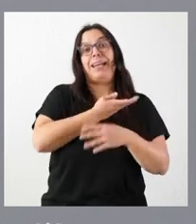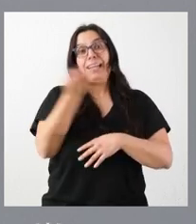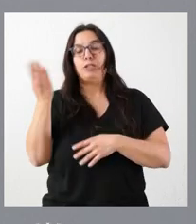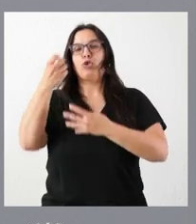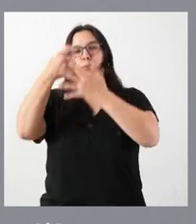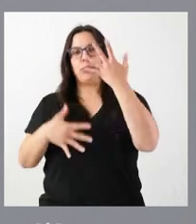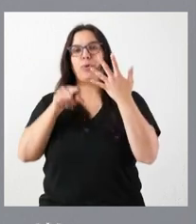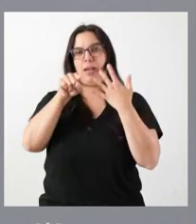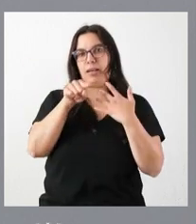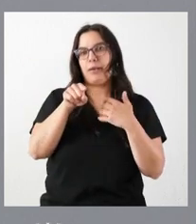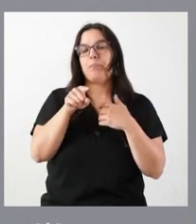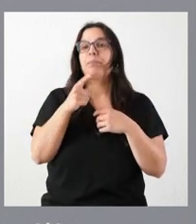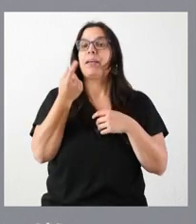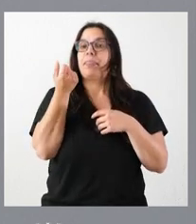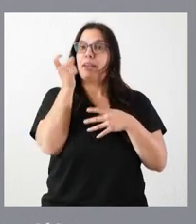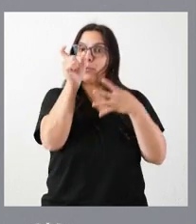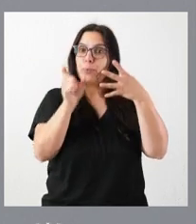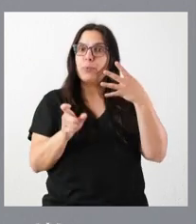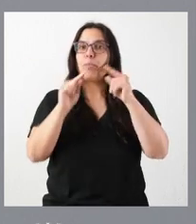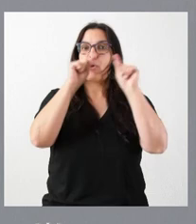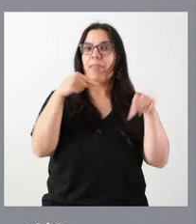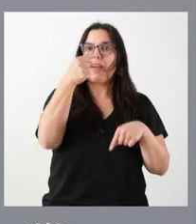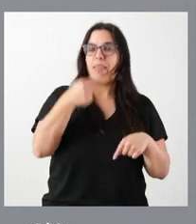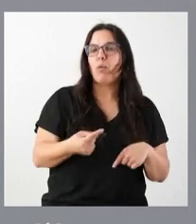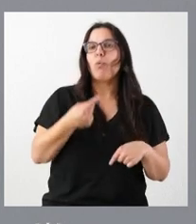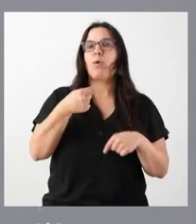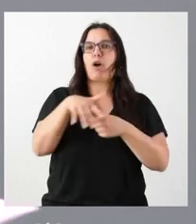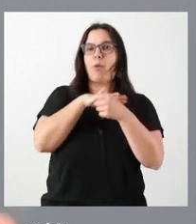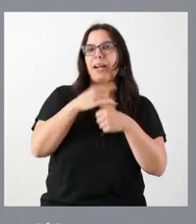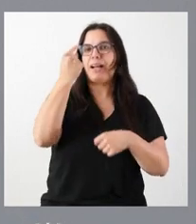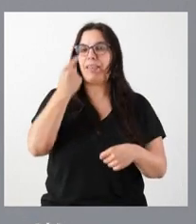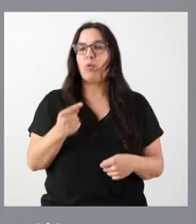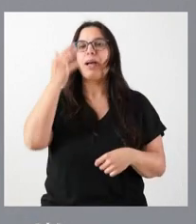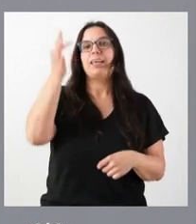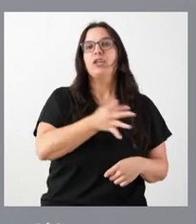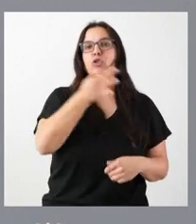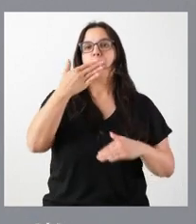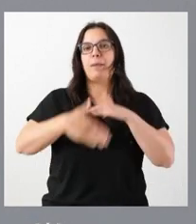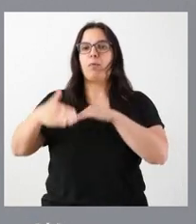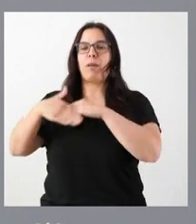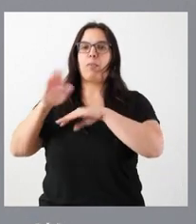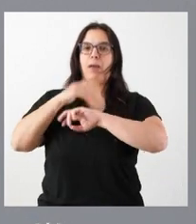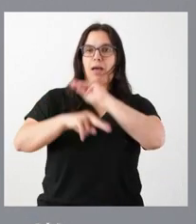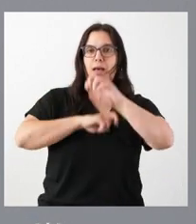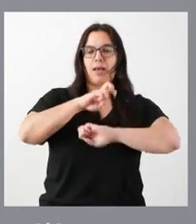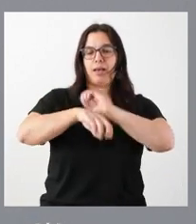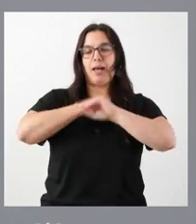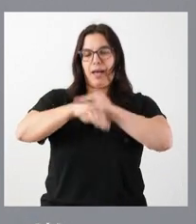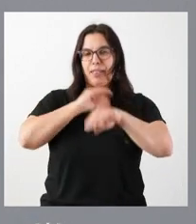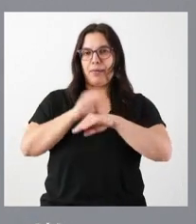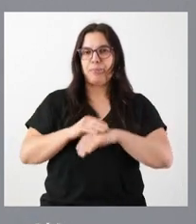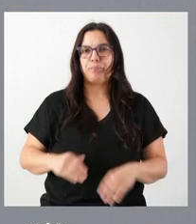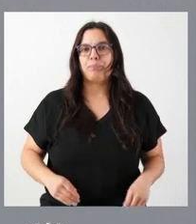ustedes el importe por cada una de las provincias, por cada una de las comarcas y el total de los plazos de ejecución. En segundo lugar,